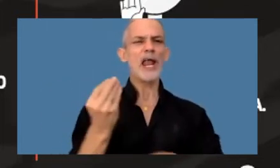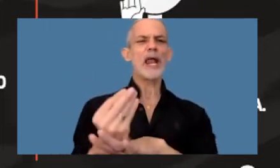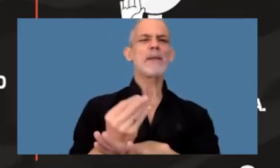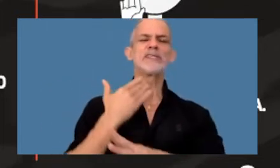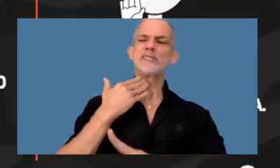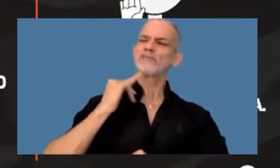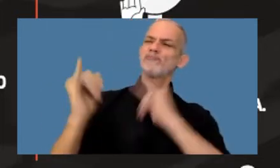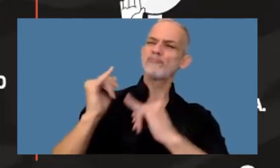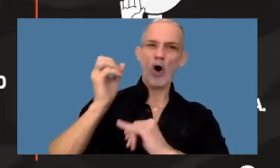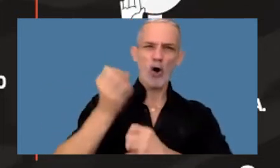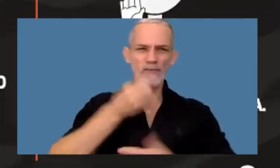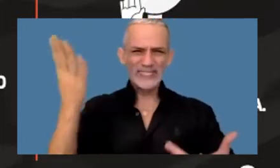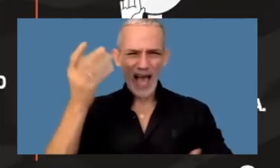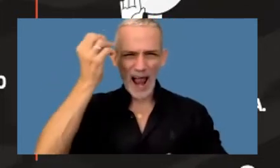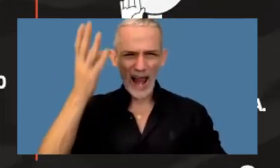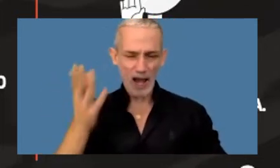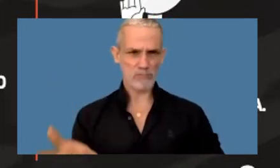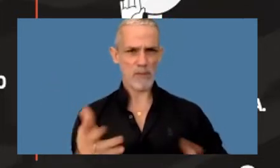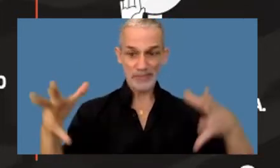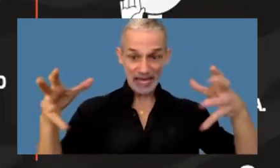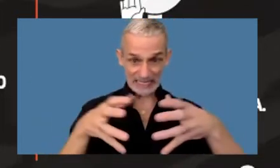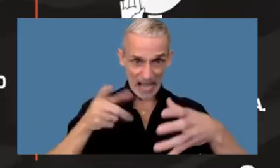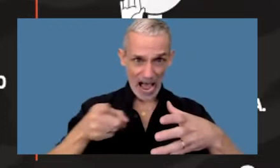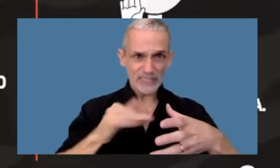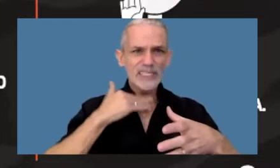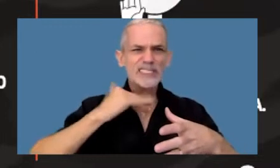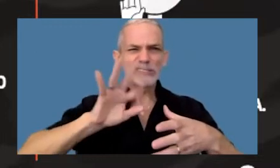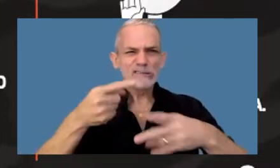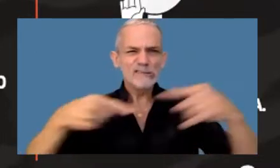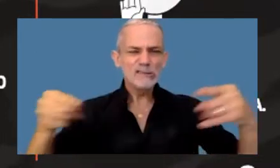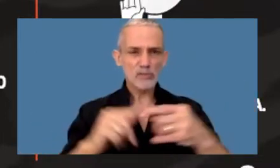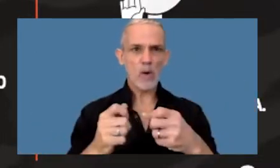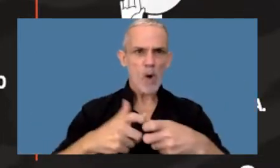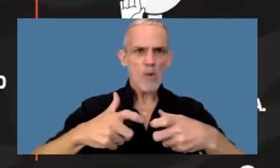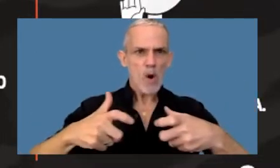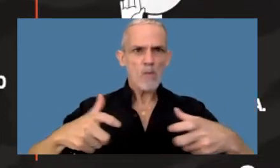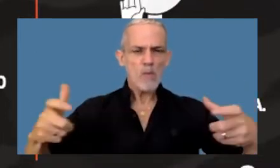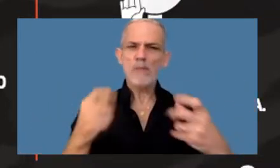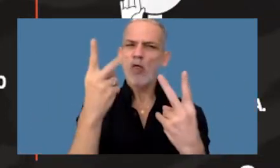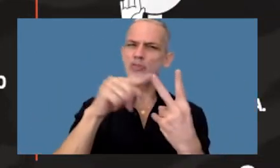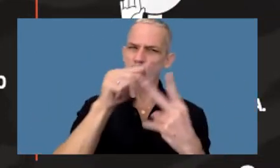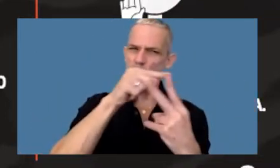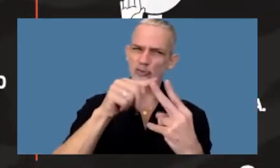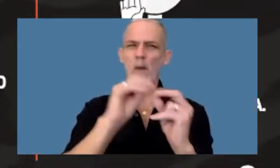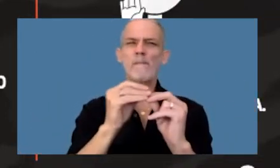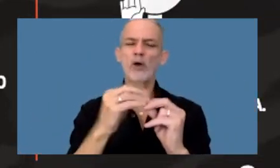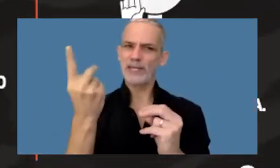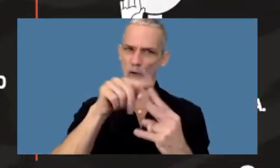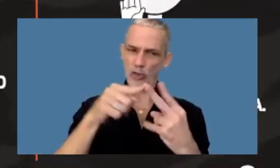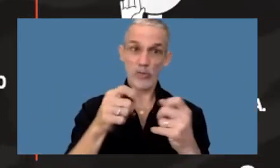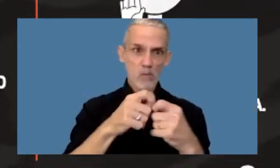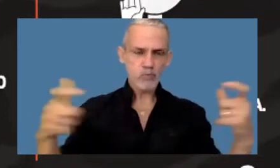voceros este tipo de bandas no hacen más que crecer por dos motivos y esto es